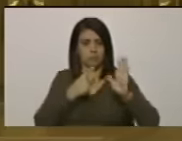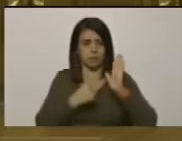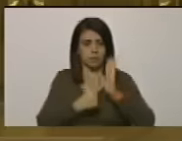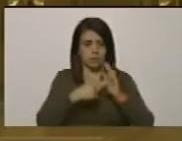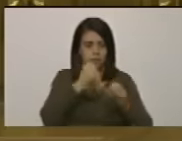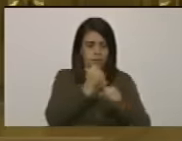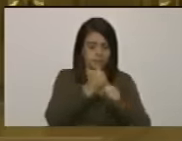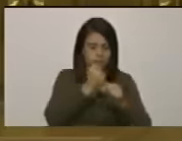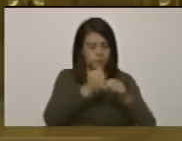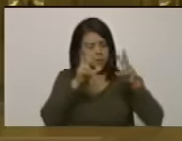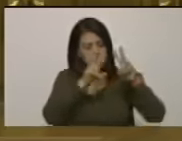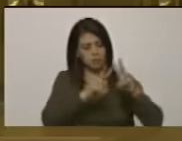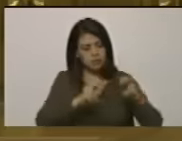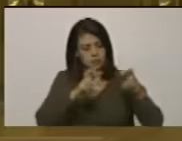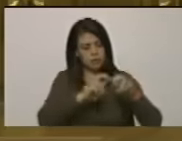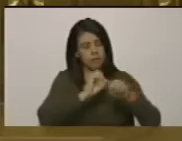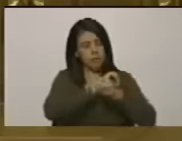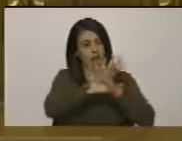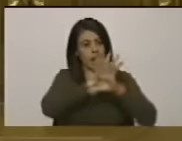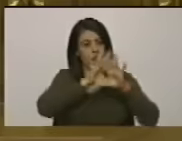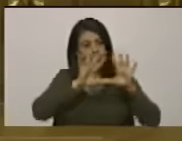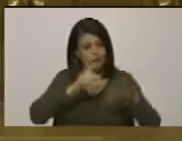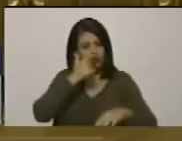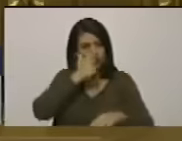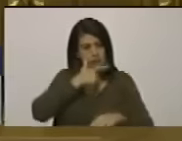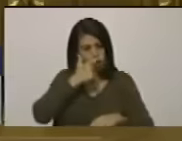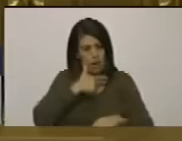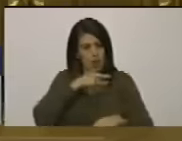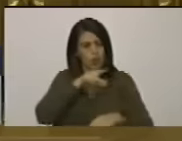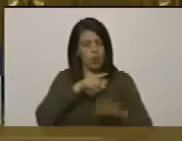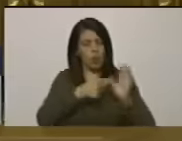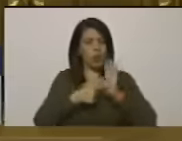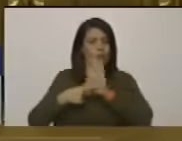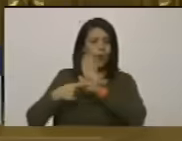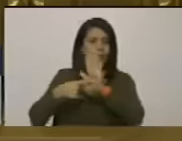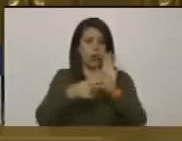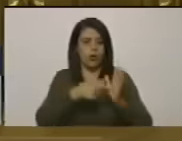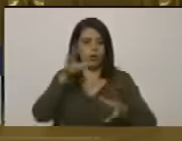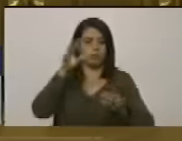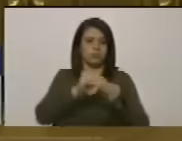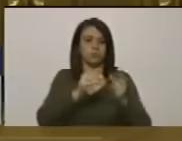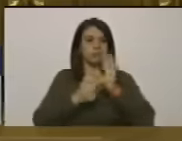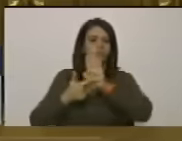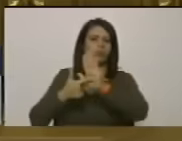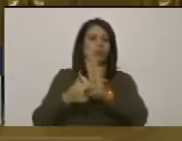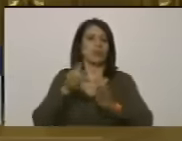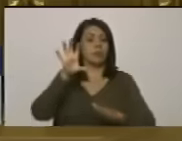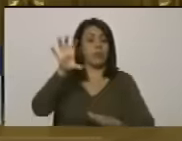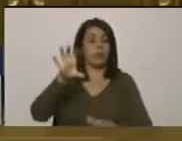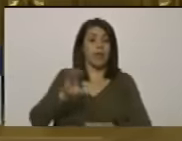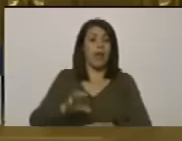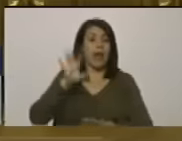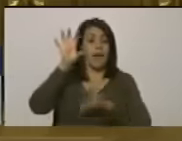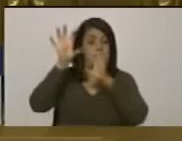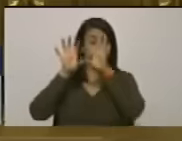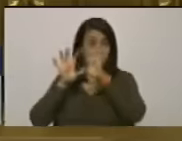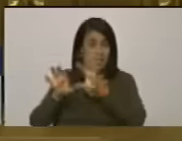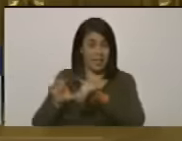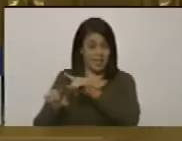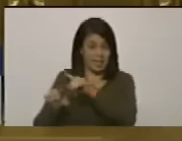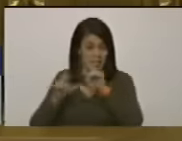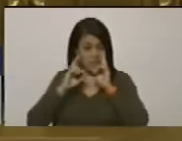de investigar con transparencia, con seriedad y de mostrarle resultados al país, a la comunidad internacional,